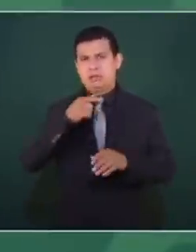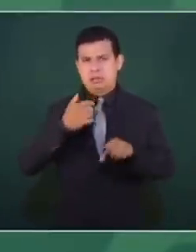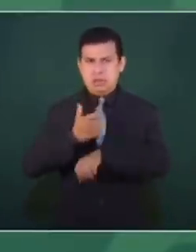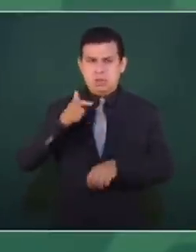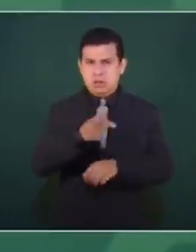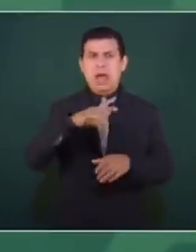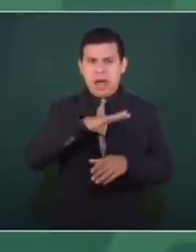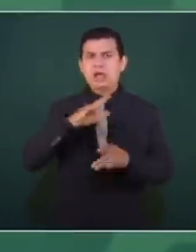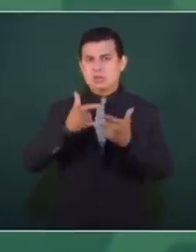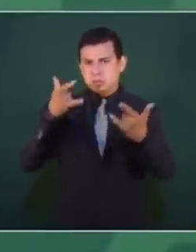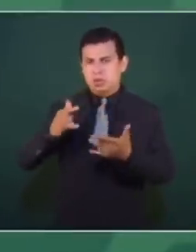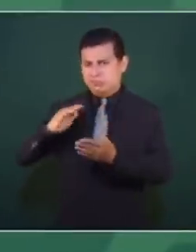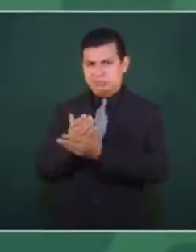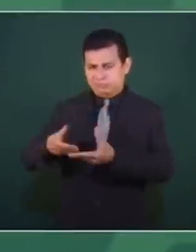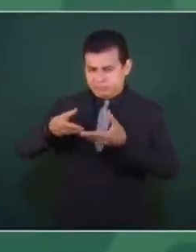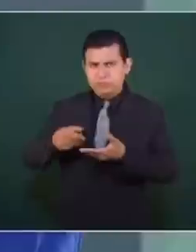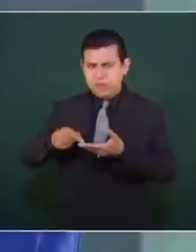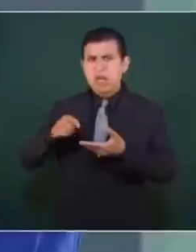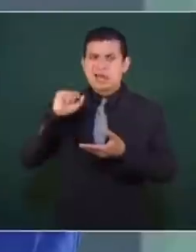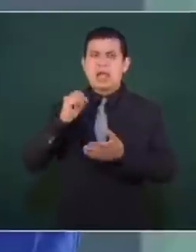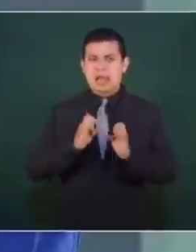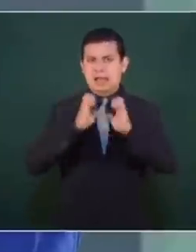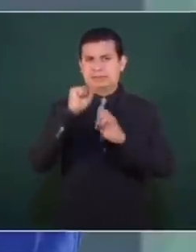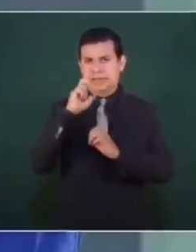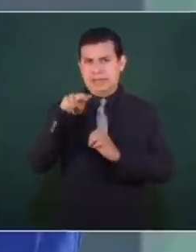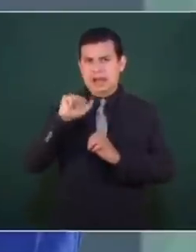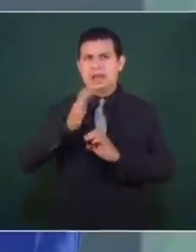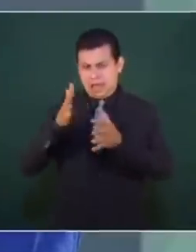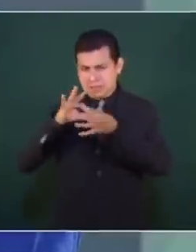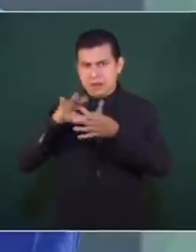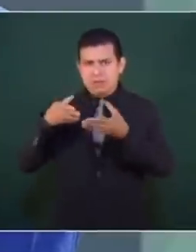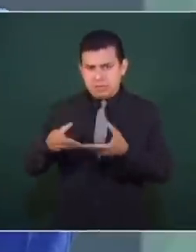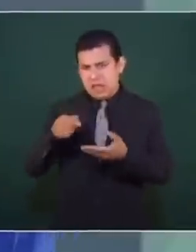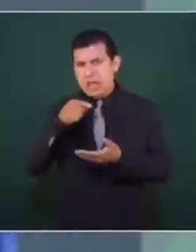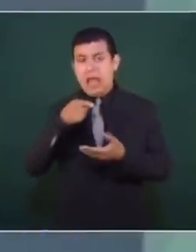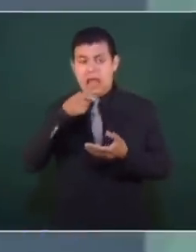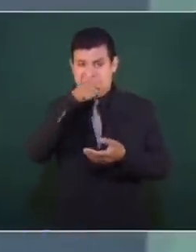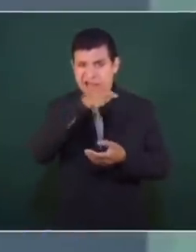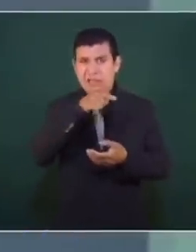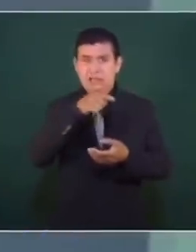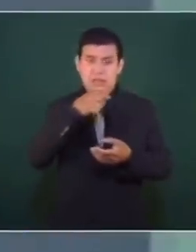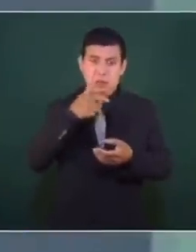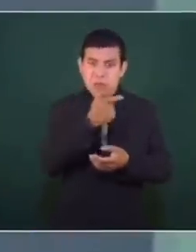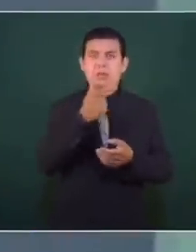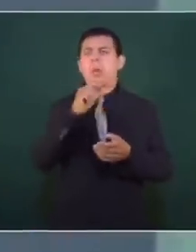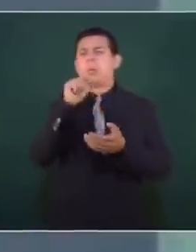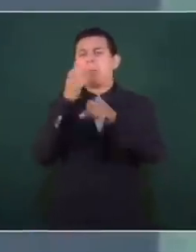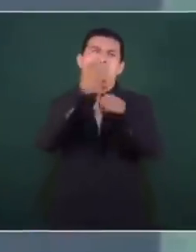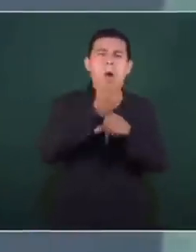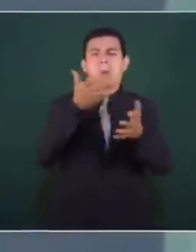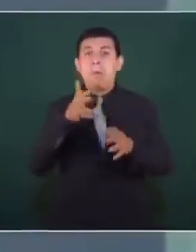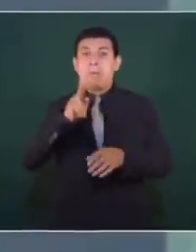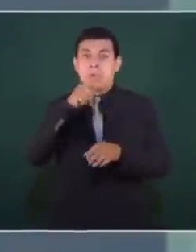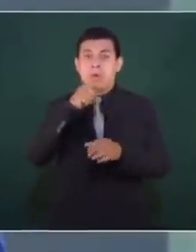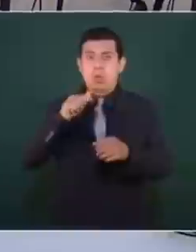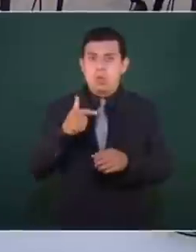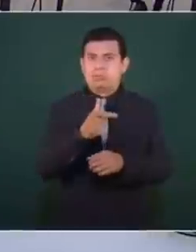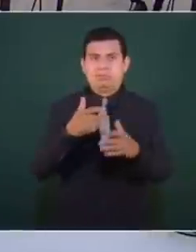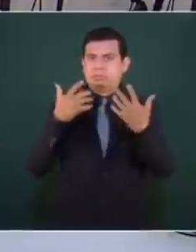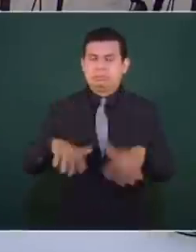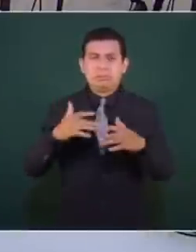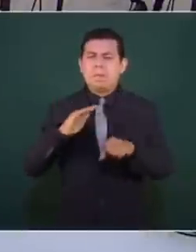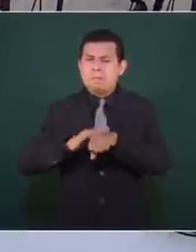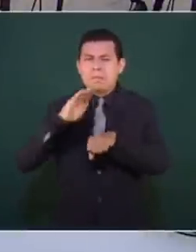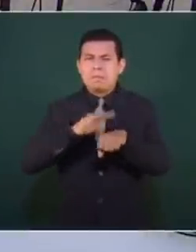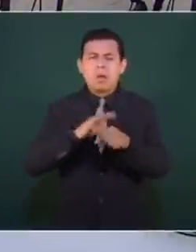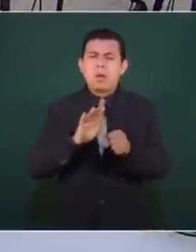la Secretaría de la Defensa, se ha informado de que en el estado de Guanajuato, más que en otras partes, de un tiempo a